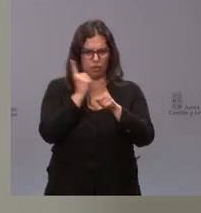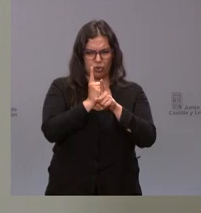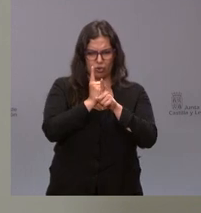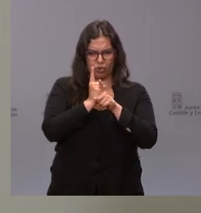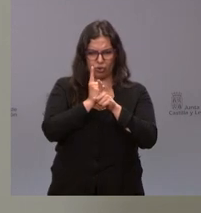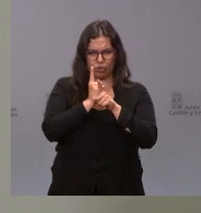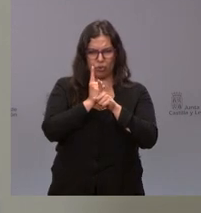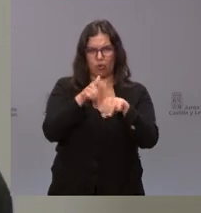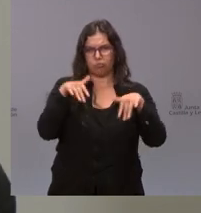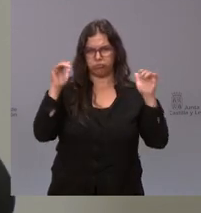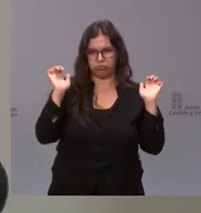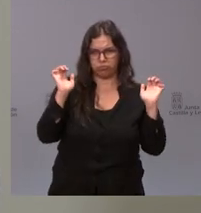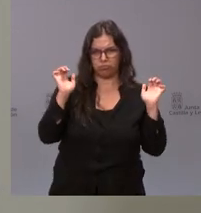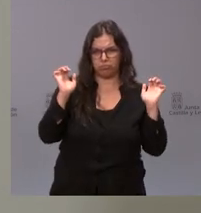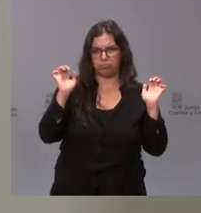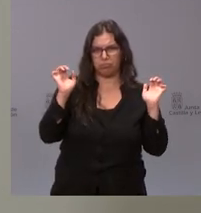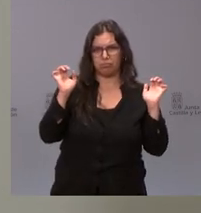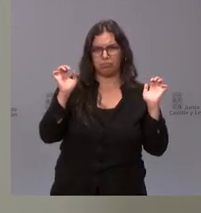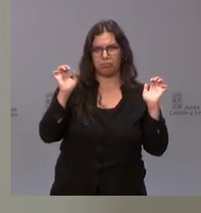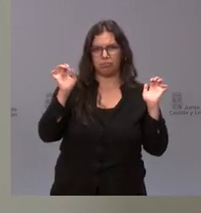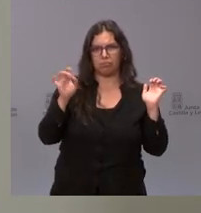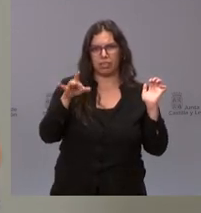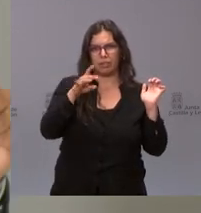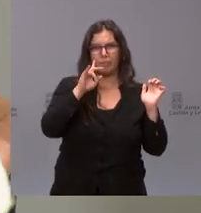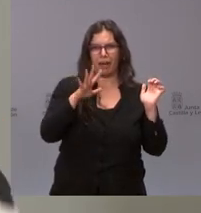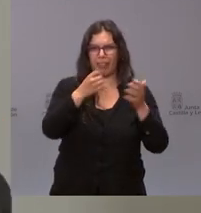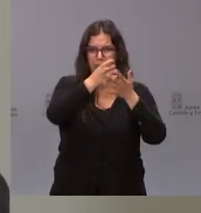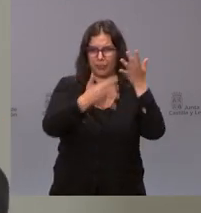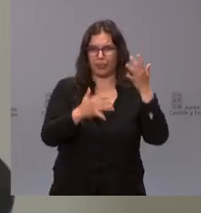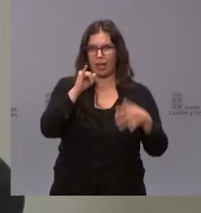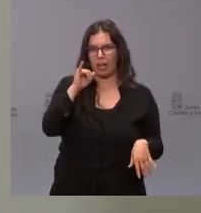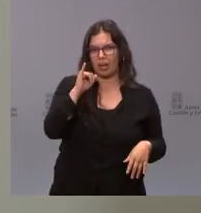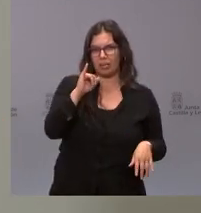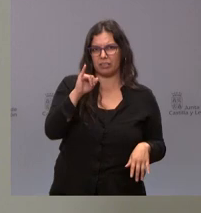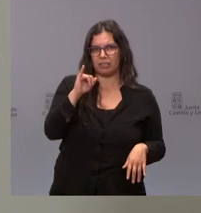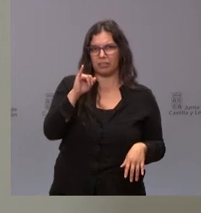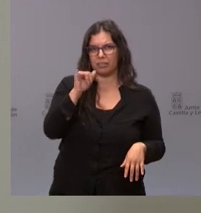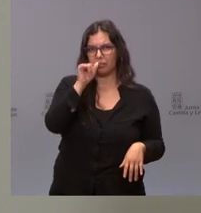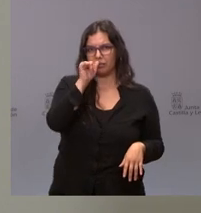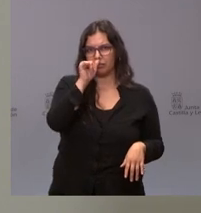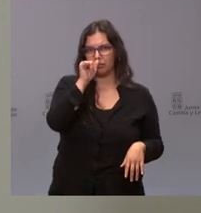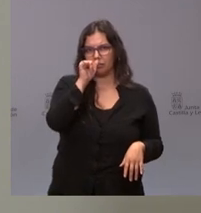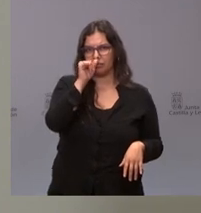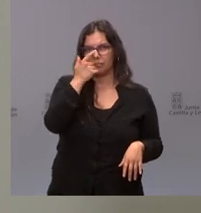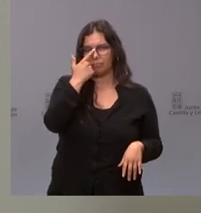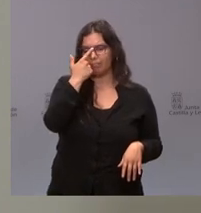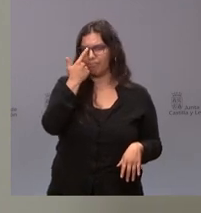que se abstuvieron y los que mostraron su voto contrario